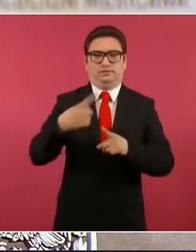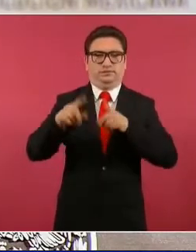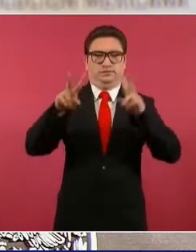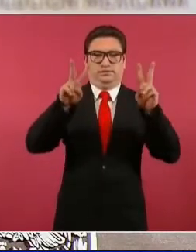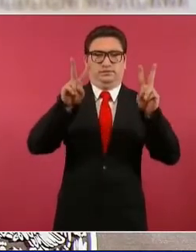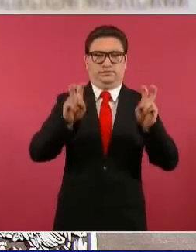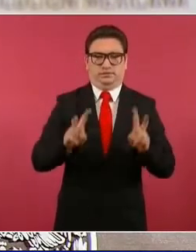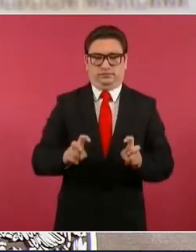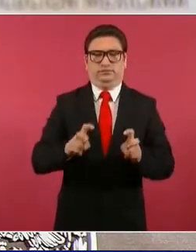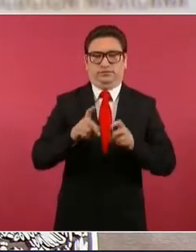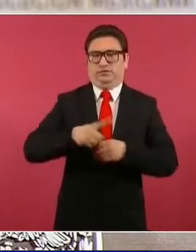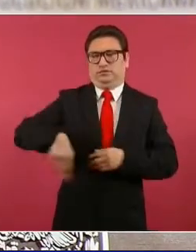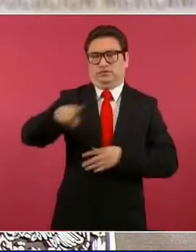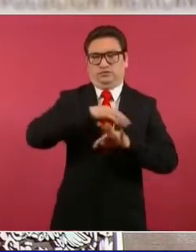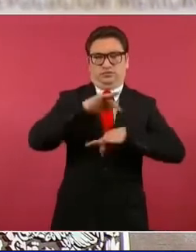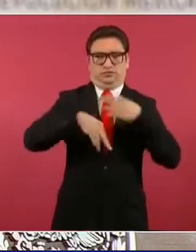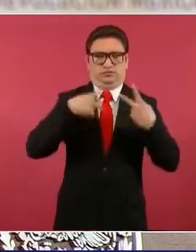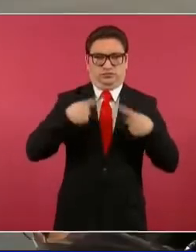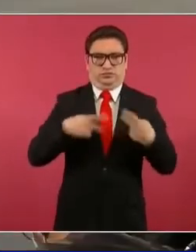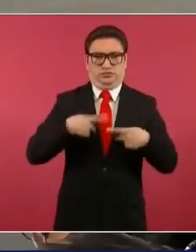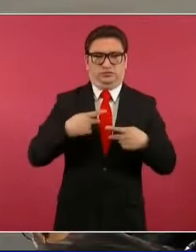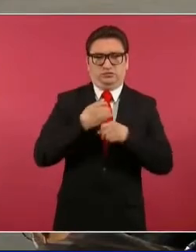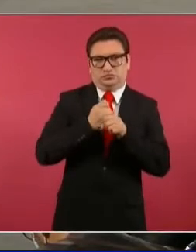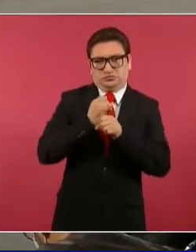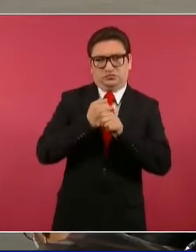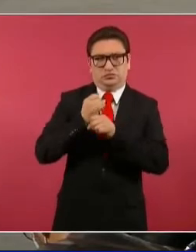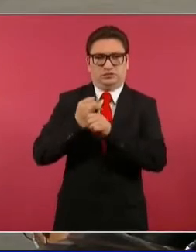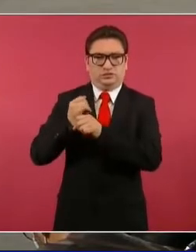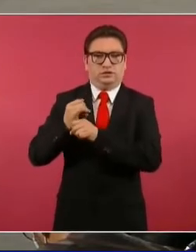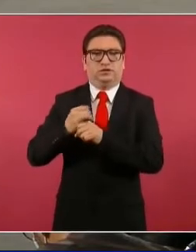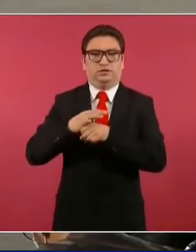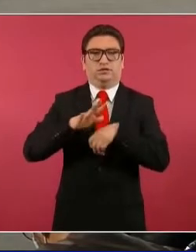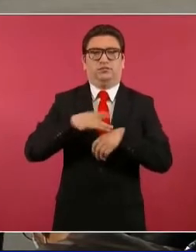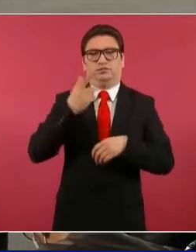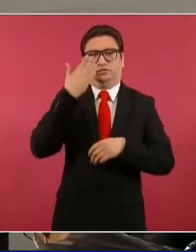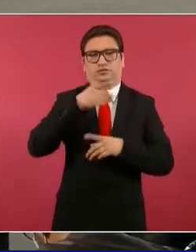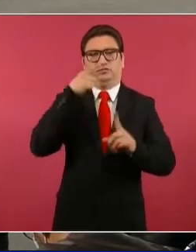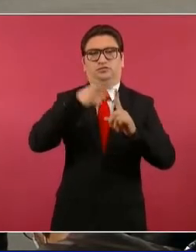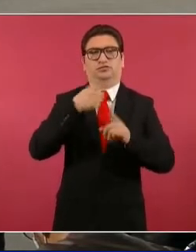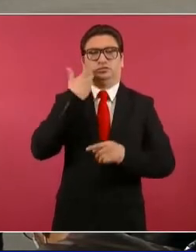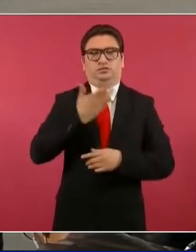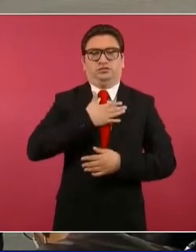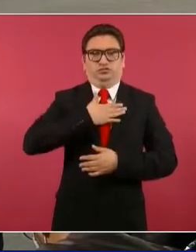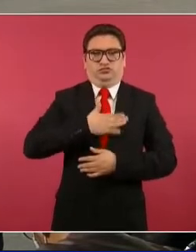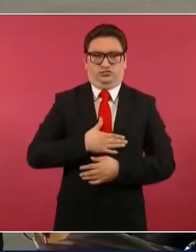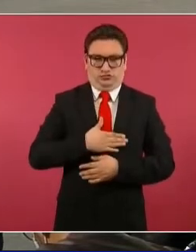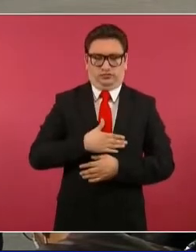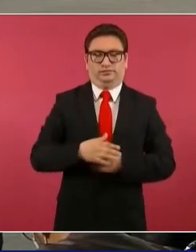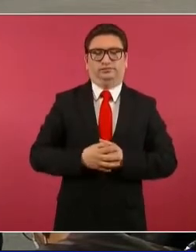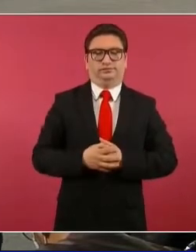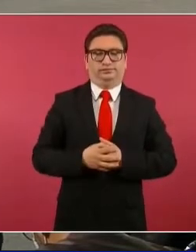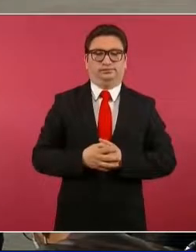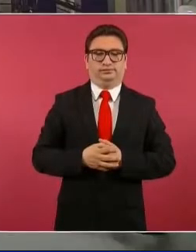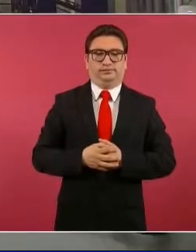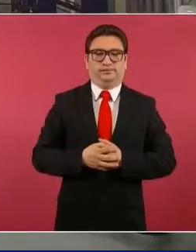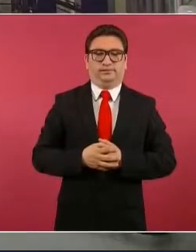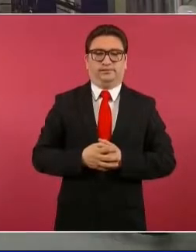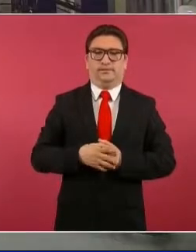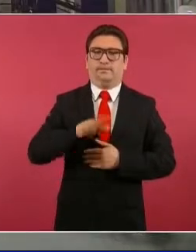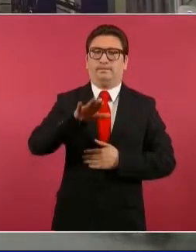mucho interés por cuestiones de justicia, por cuestiones humanitarias. Presidente, y